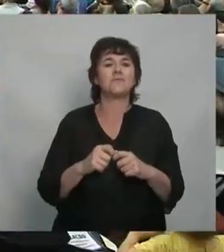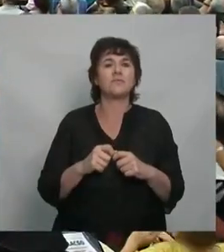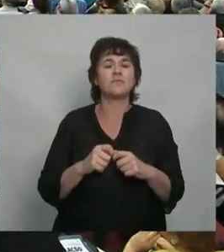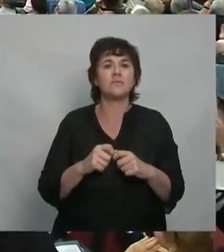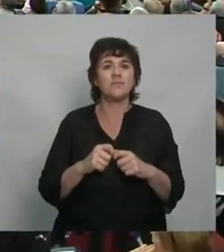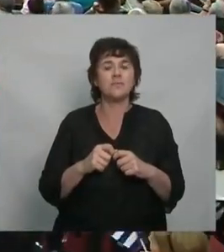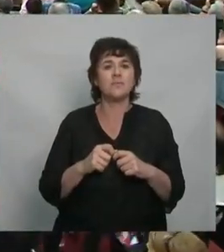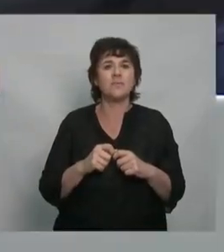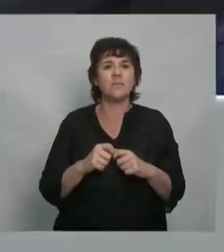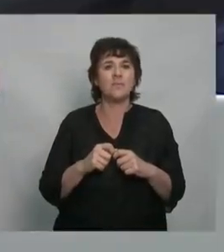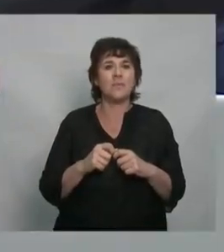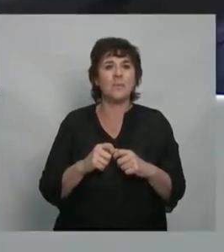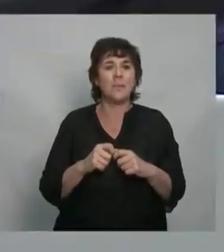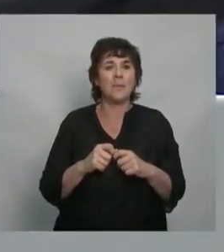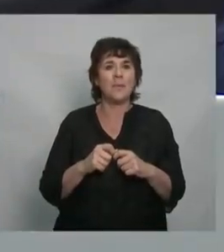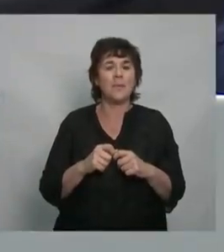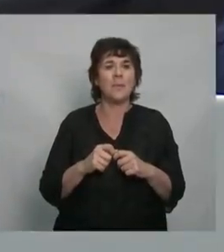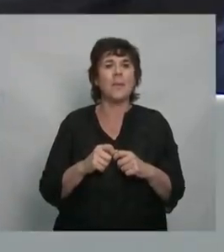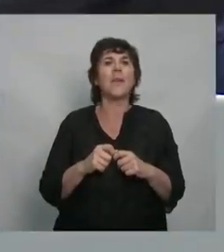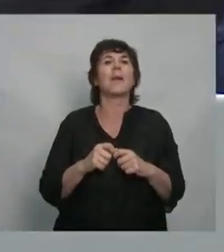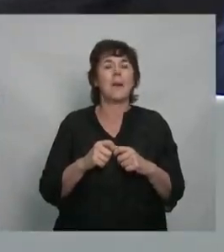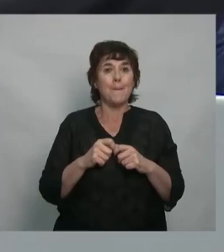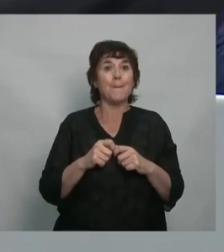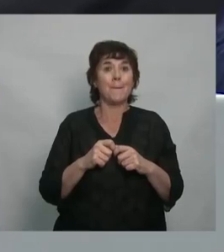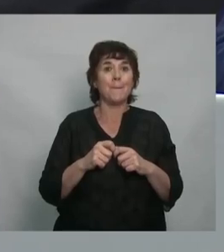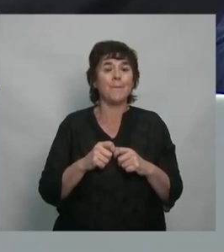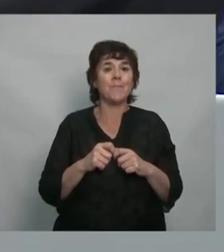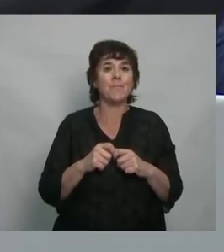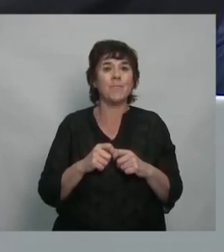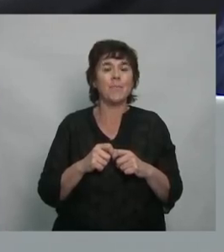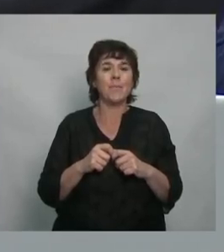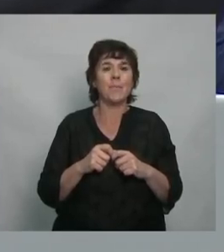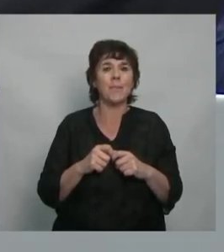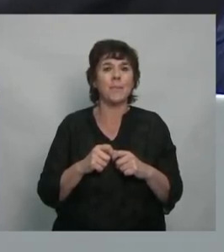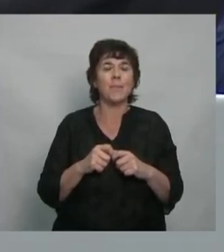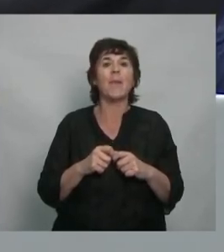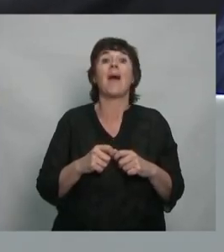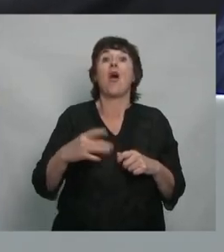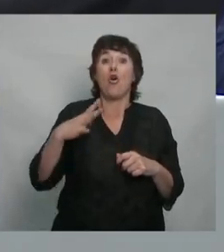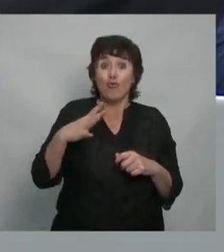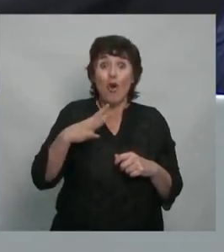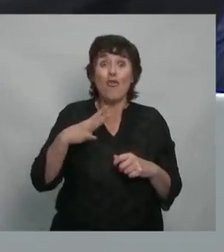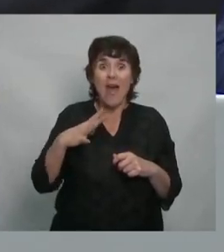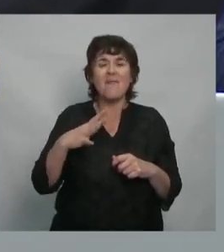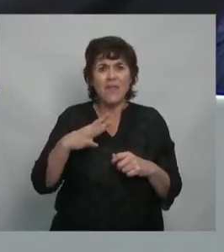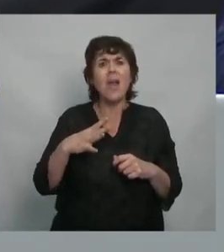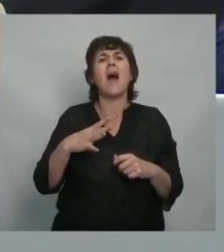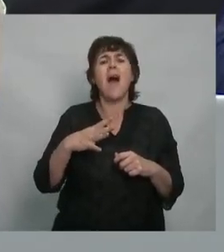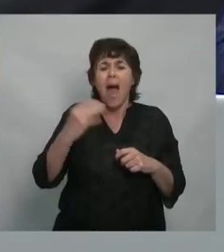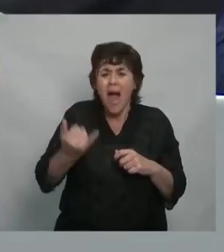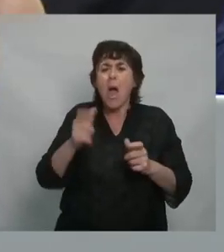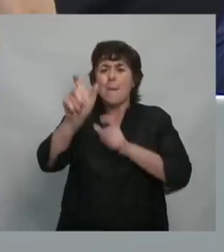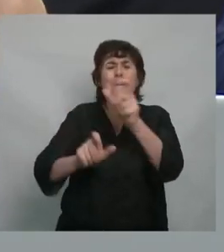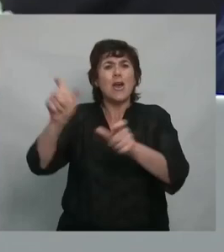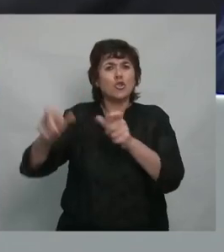Porque además todavía tenemos muchos trabajadores